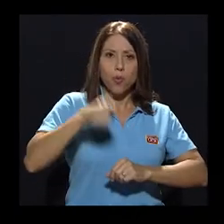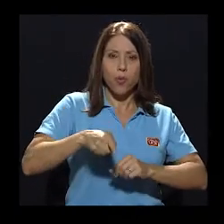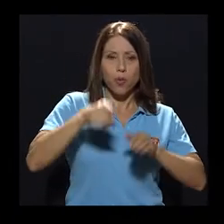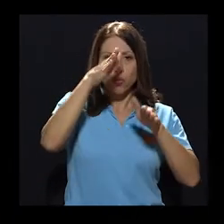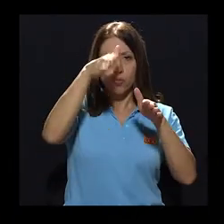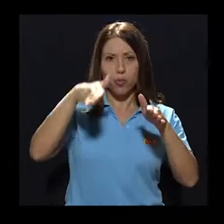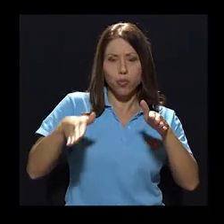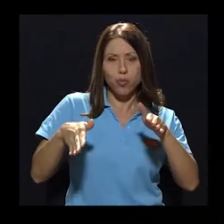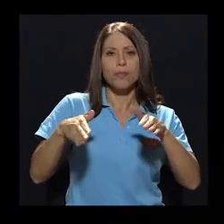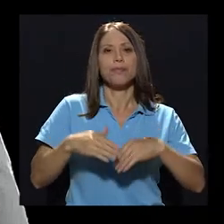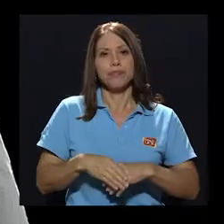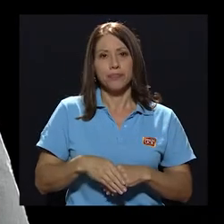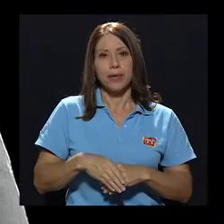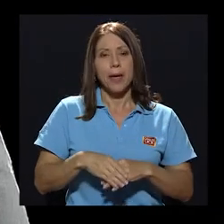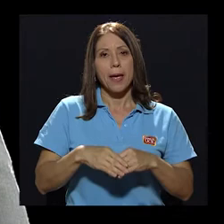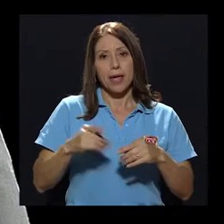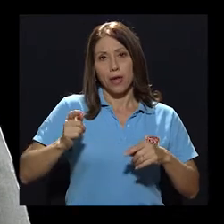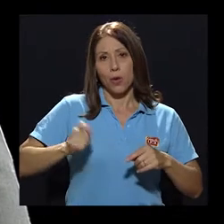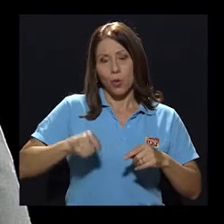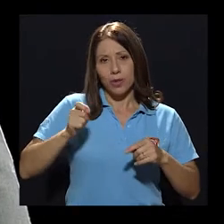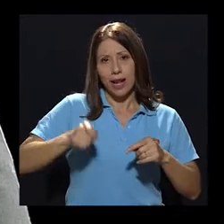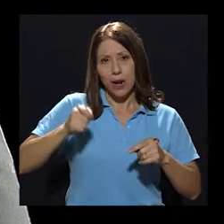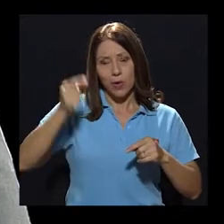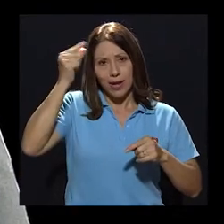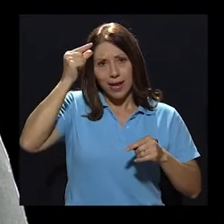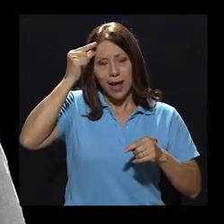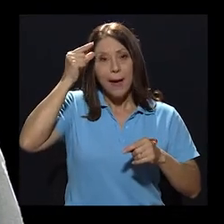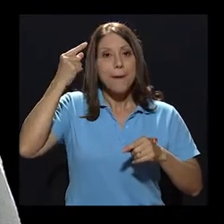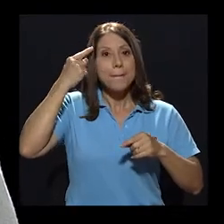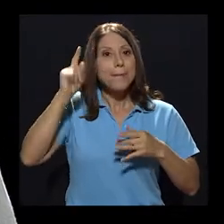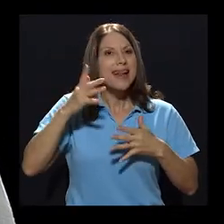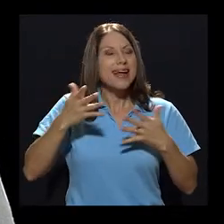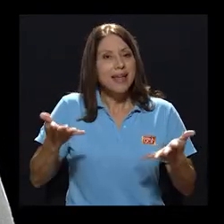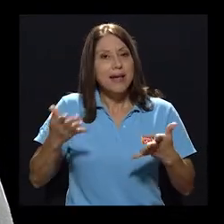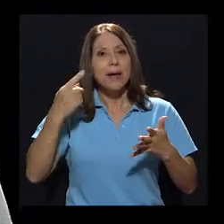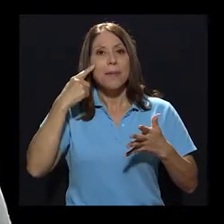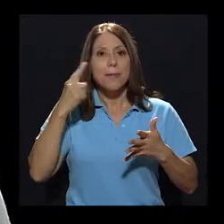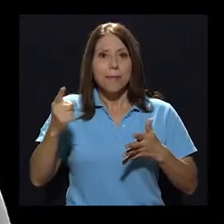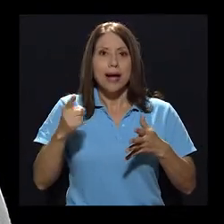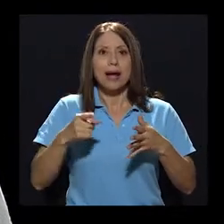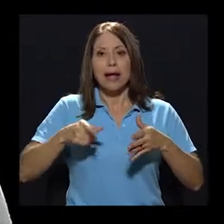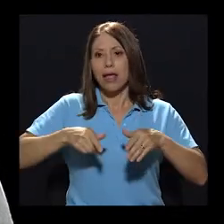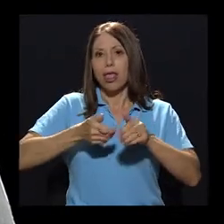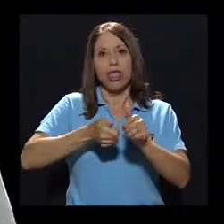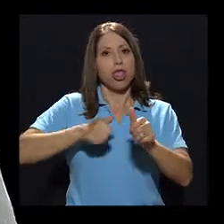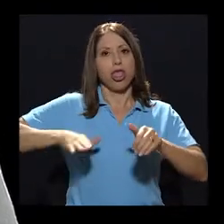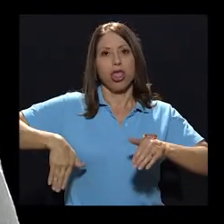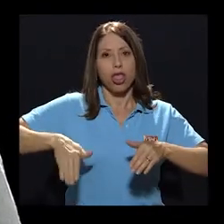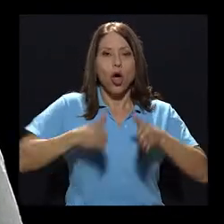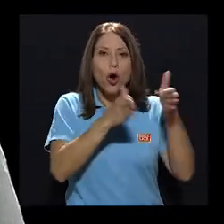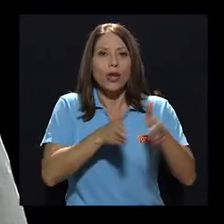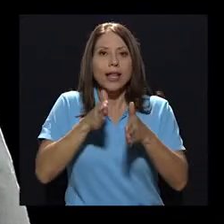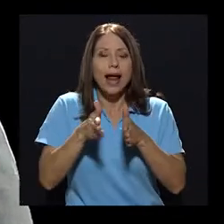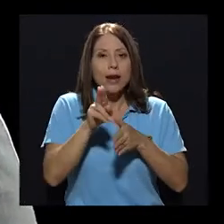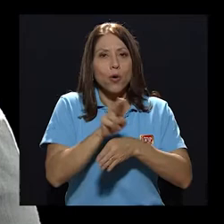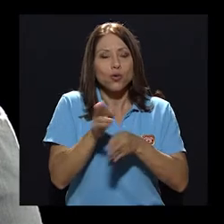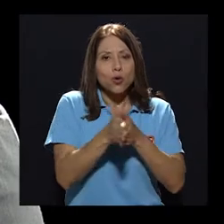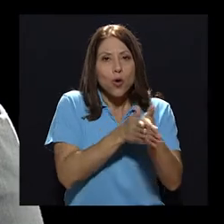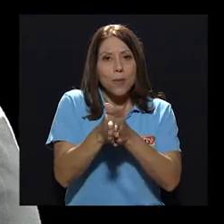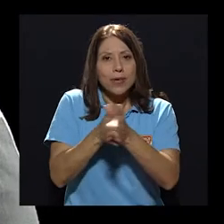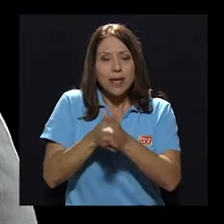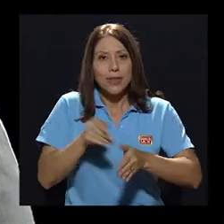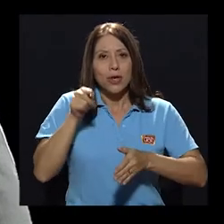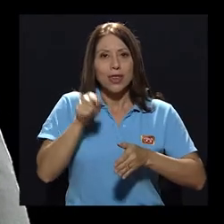Contraloría de la República para proceder sin demora a ordenar el uso y aprovechamiento de este bien de